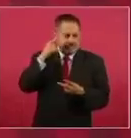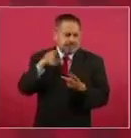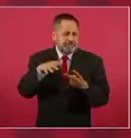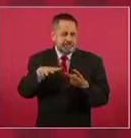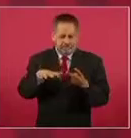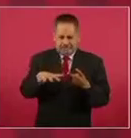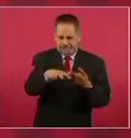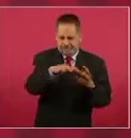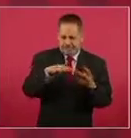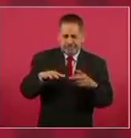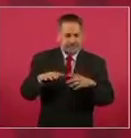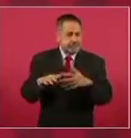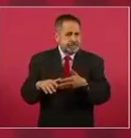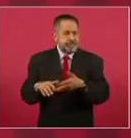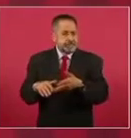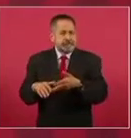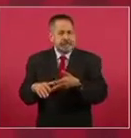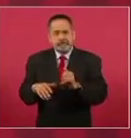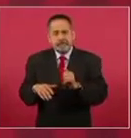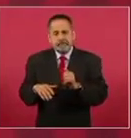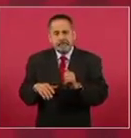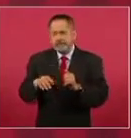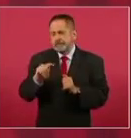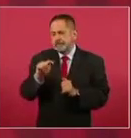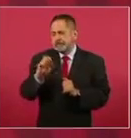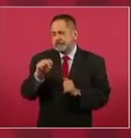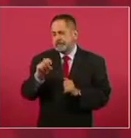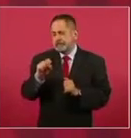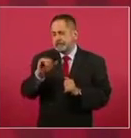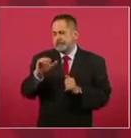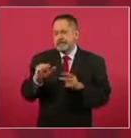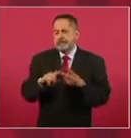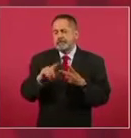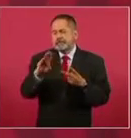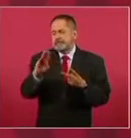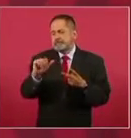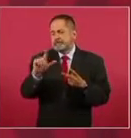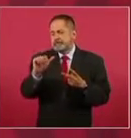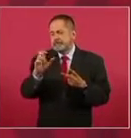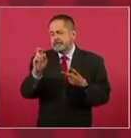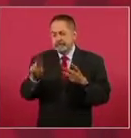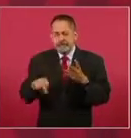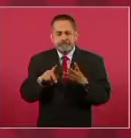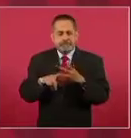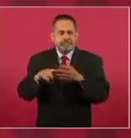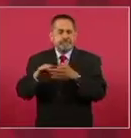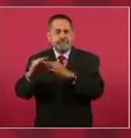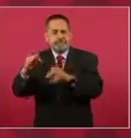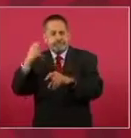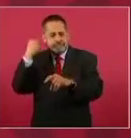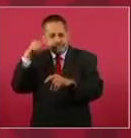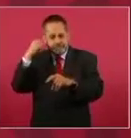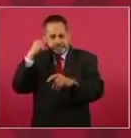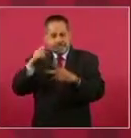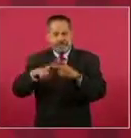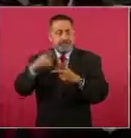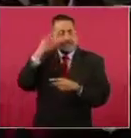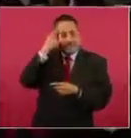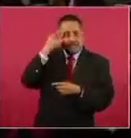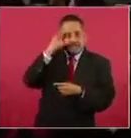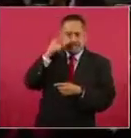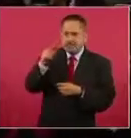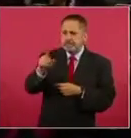Tenosique, Balancán, en Tabasco, en Campeche,